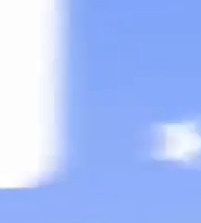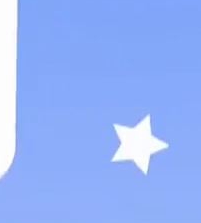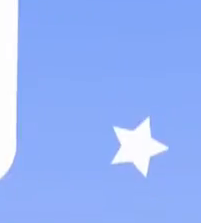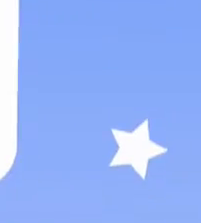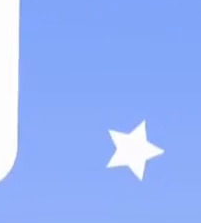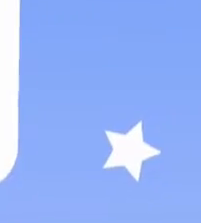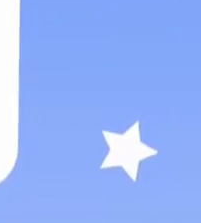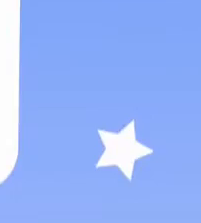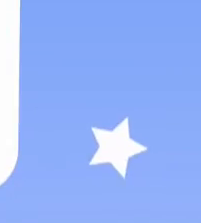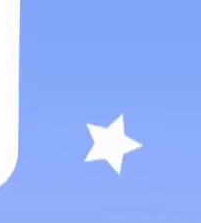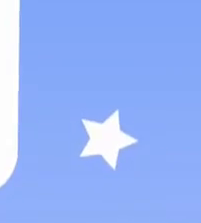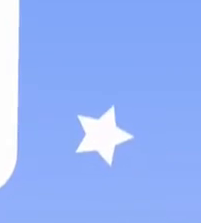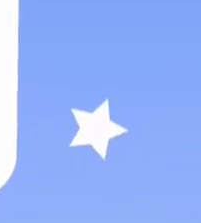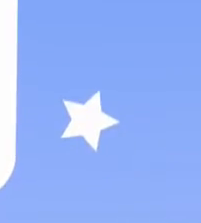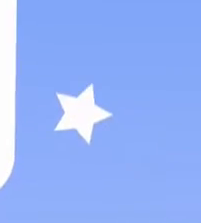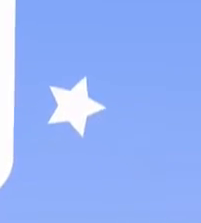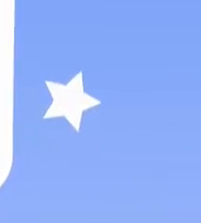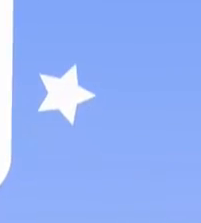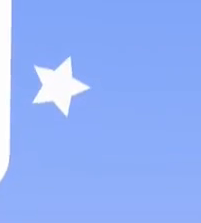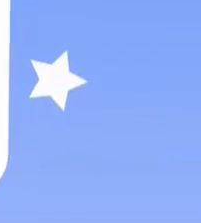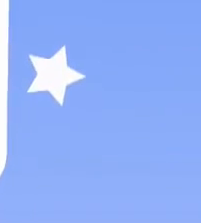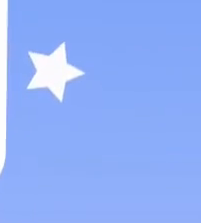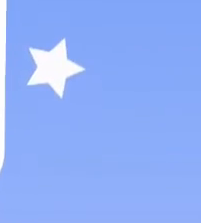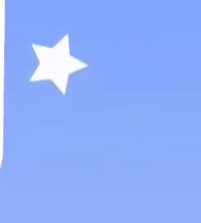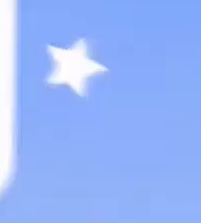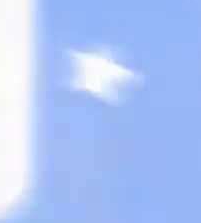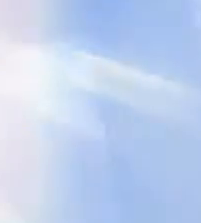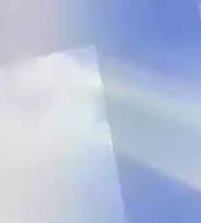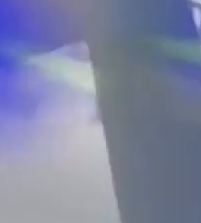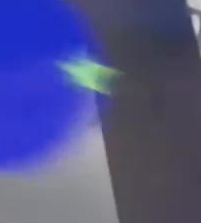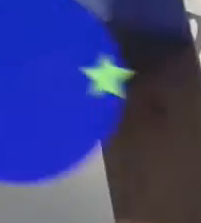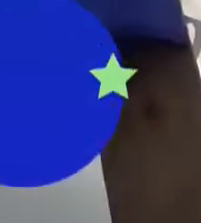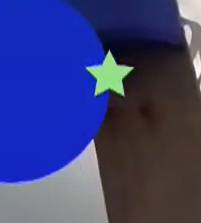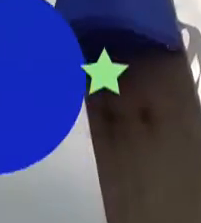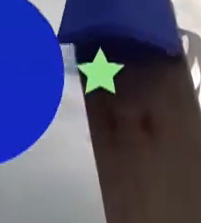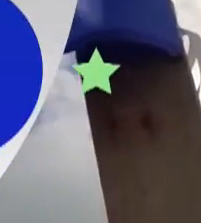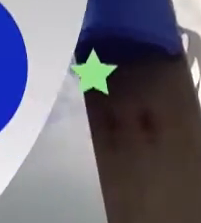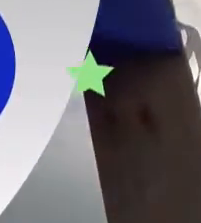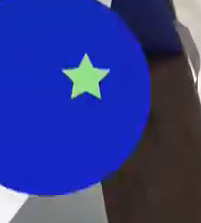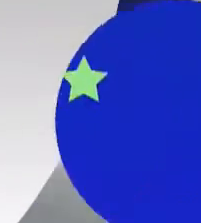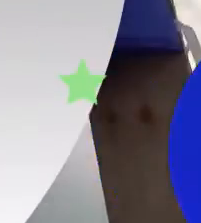Si contestaste 1,805 estás en lo correcto.